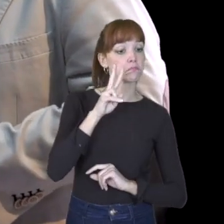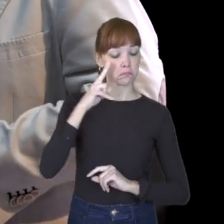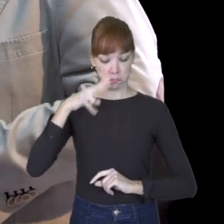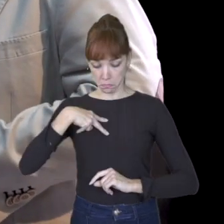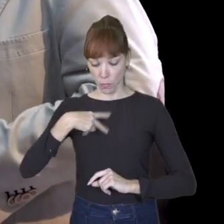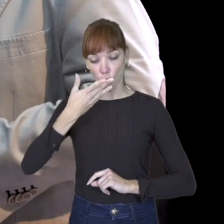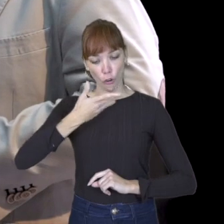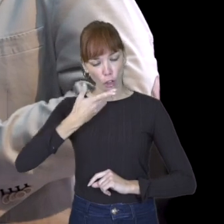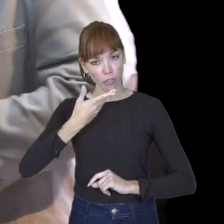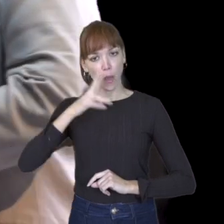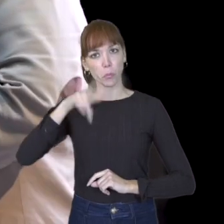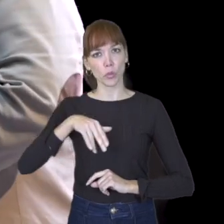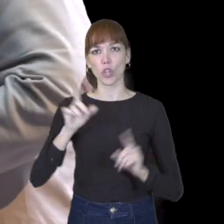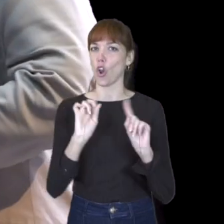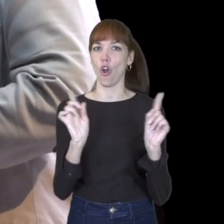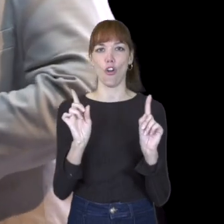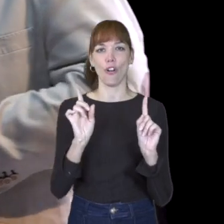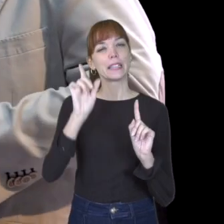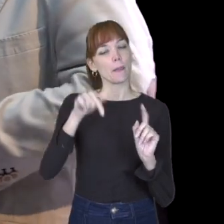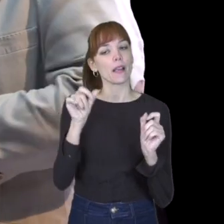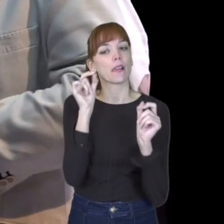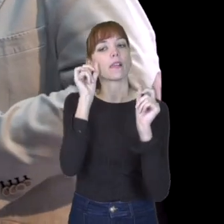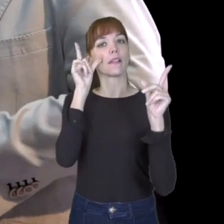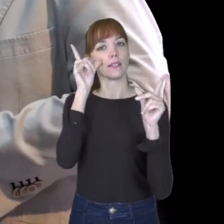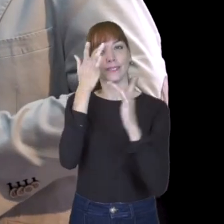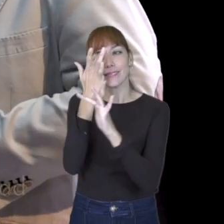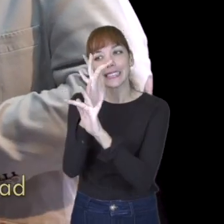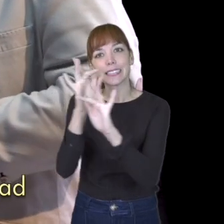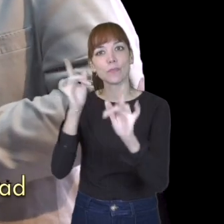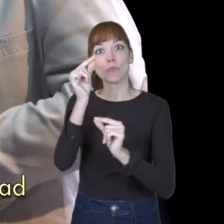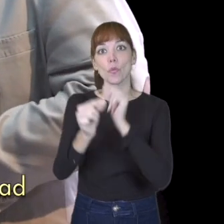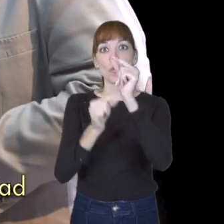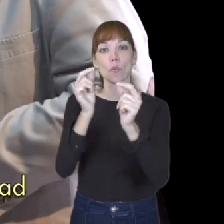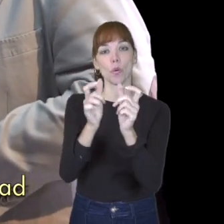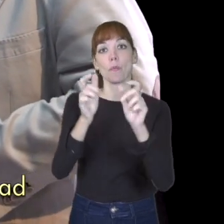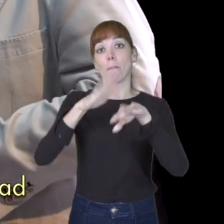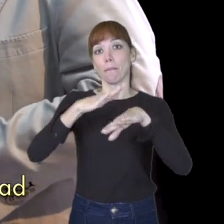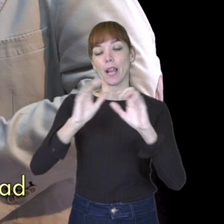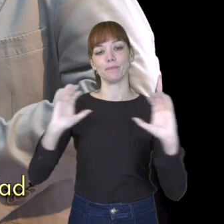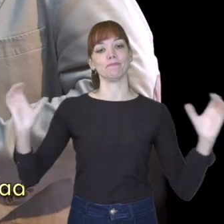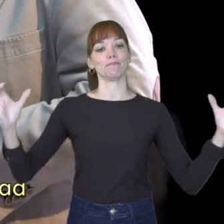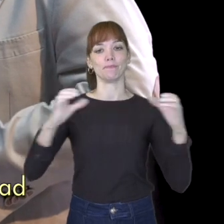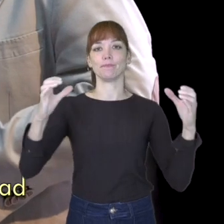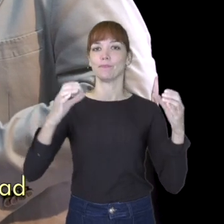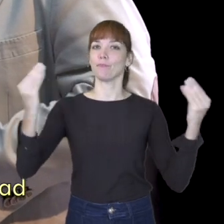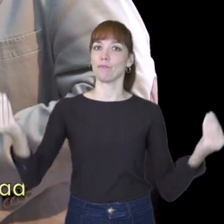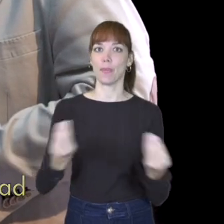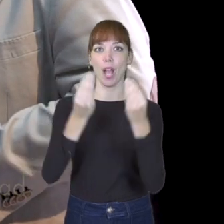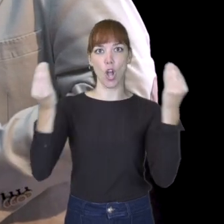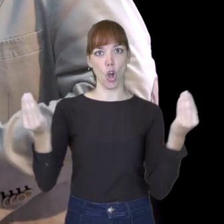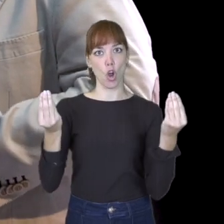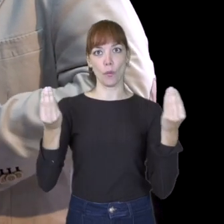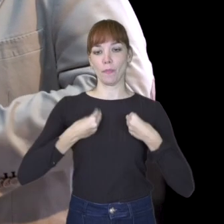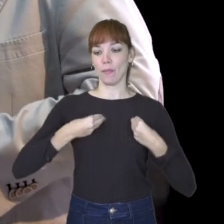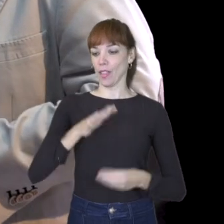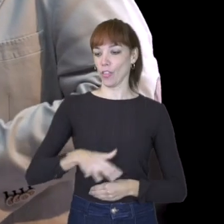conocer lo que somos, sino actuar con otros, con ciencia, para mejorar colectivamente la comunidad en la que nos